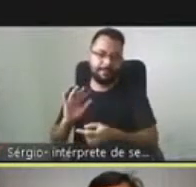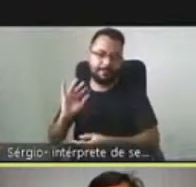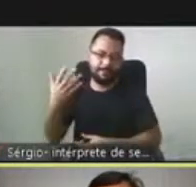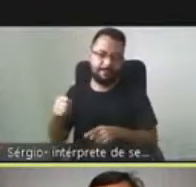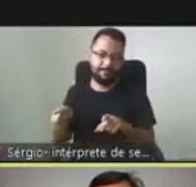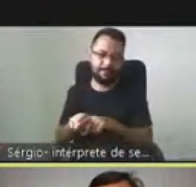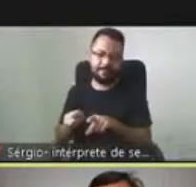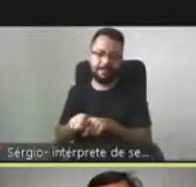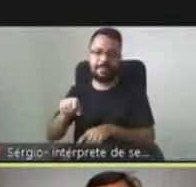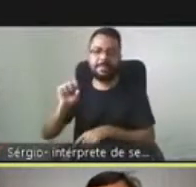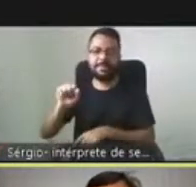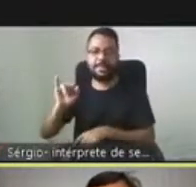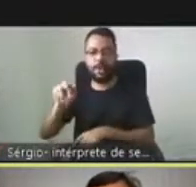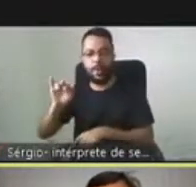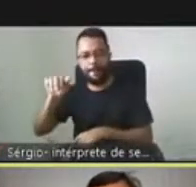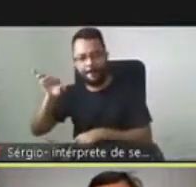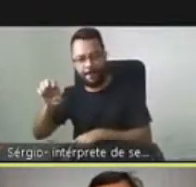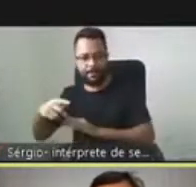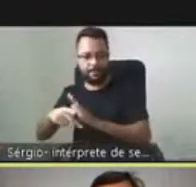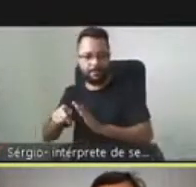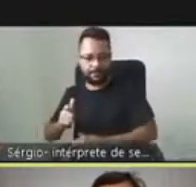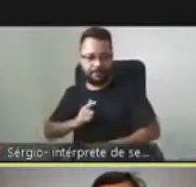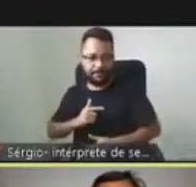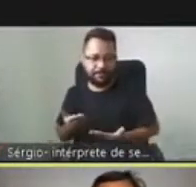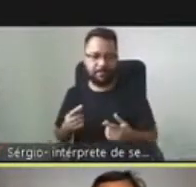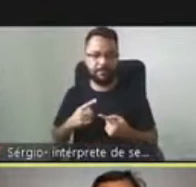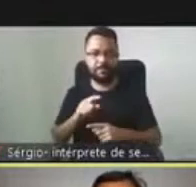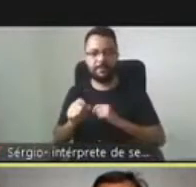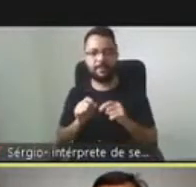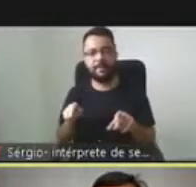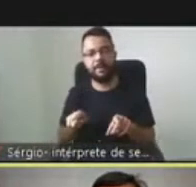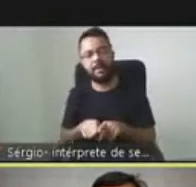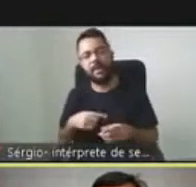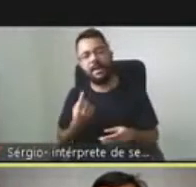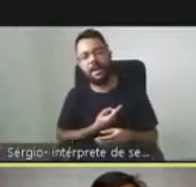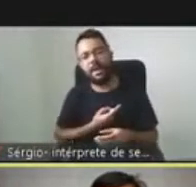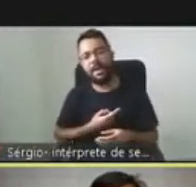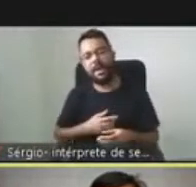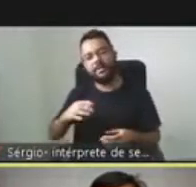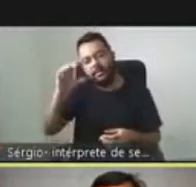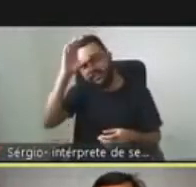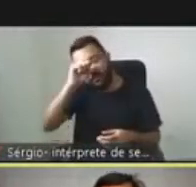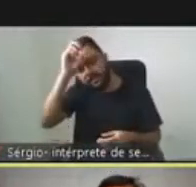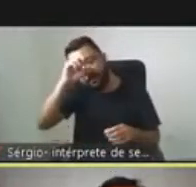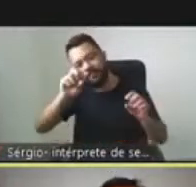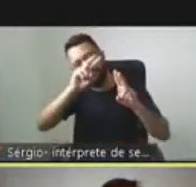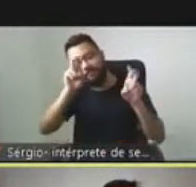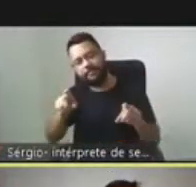ahora en España he tenido la oportunidad de aprender muchísimo sobre las enfermedades raras.